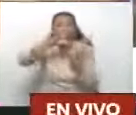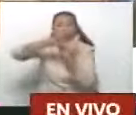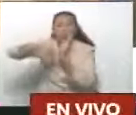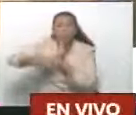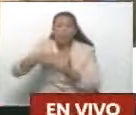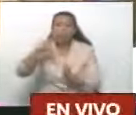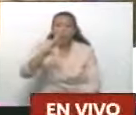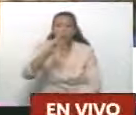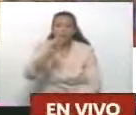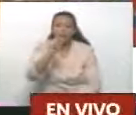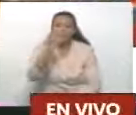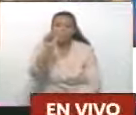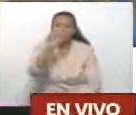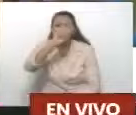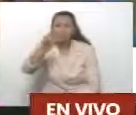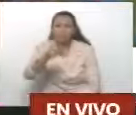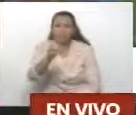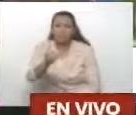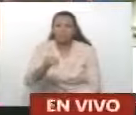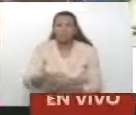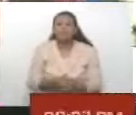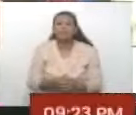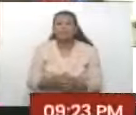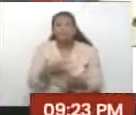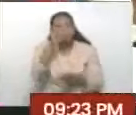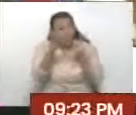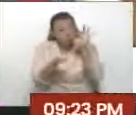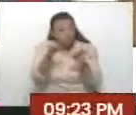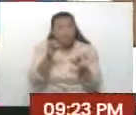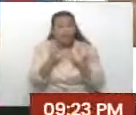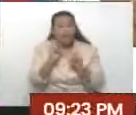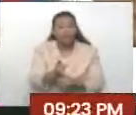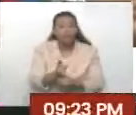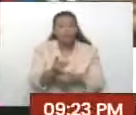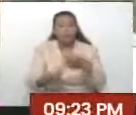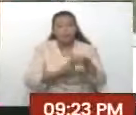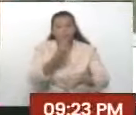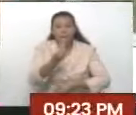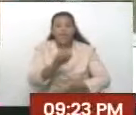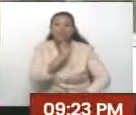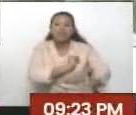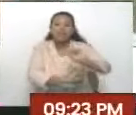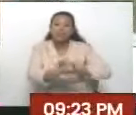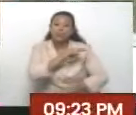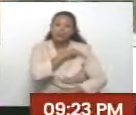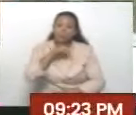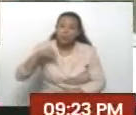siglos. Justicia. Y defender lo nuestro.